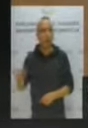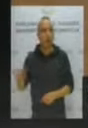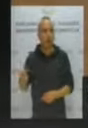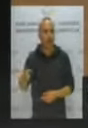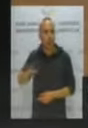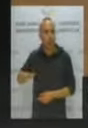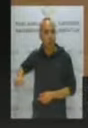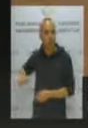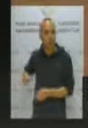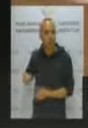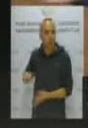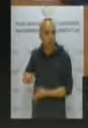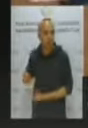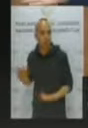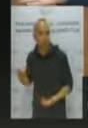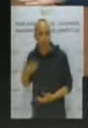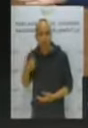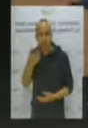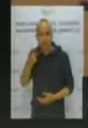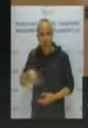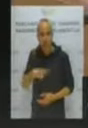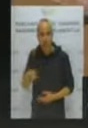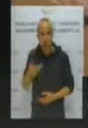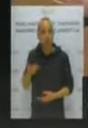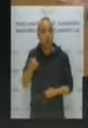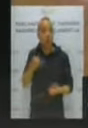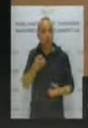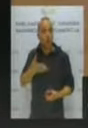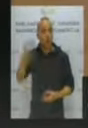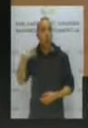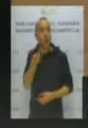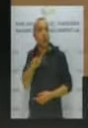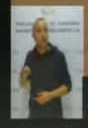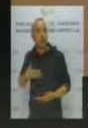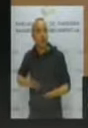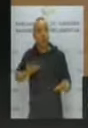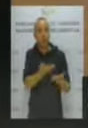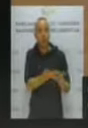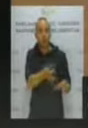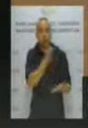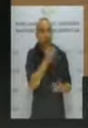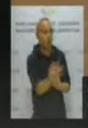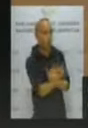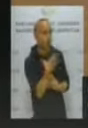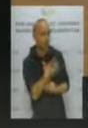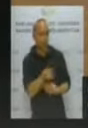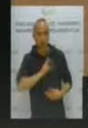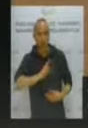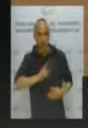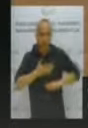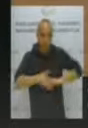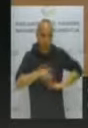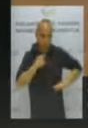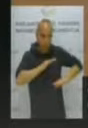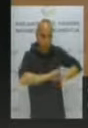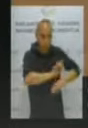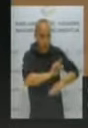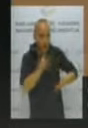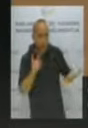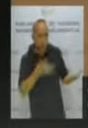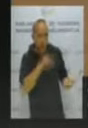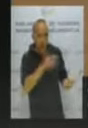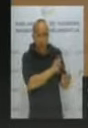navarros. Una información que se la pedimos, insisto, hace tres semanas y que aún no la hemos recibido. Está en plazo, pero tres semanas y todavía no hemos recibido esta información. Cuando